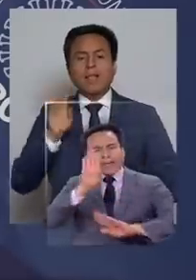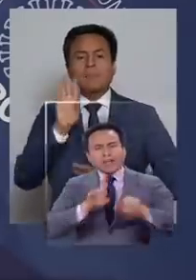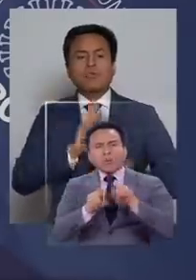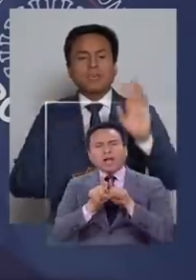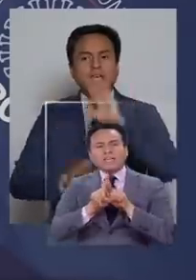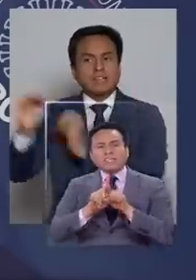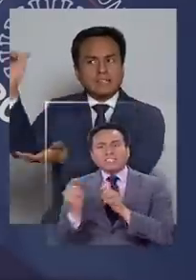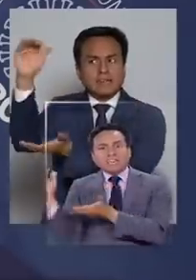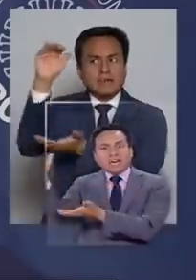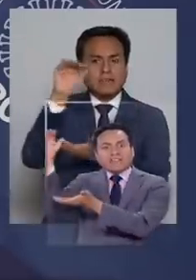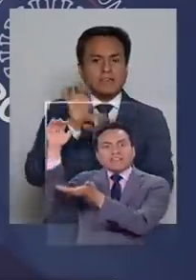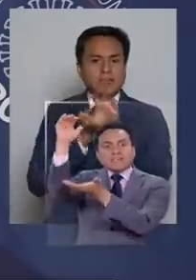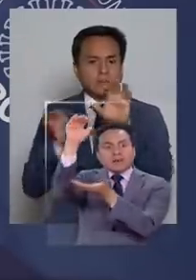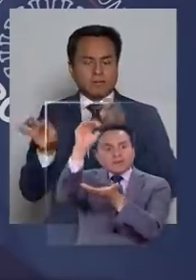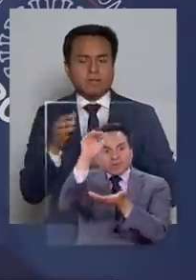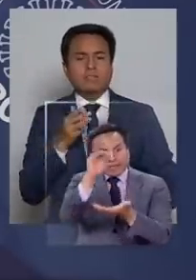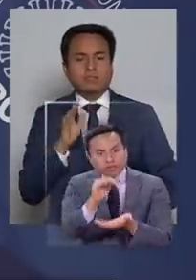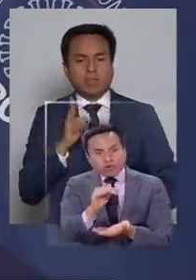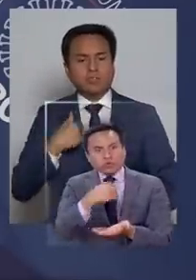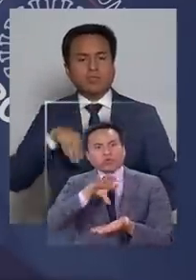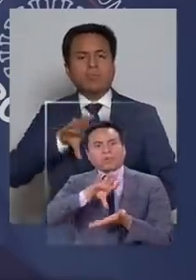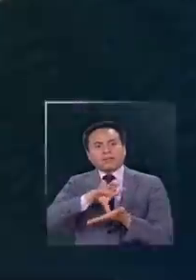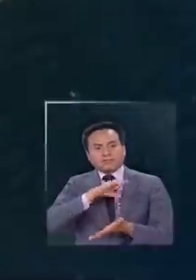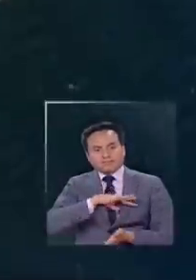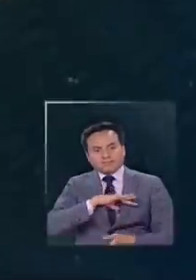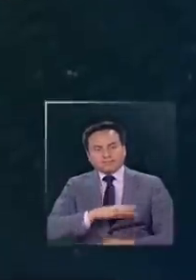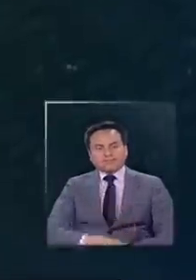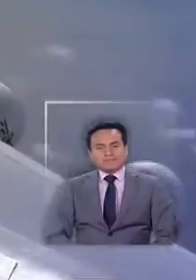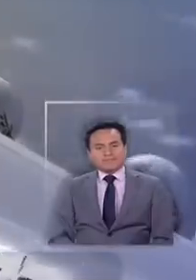la llegada de ese equipamiento a nuestro país.